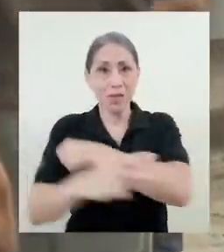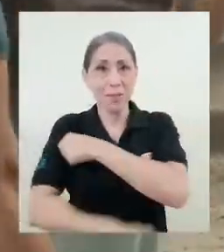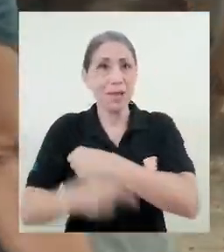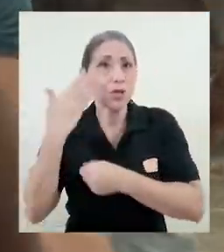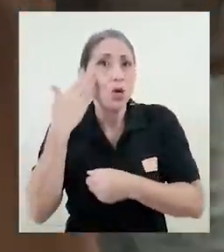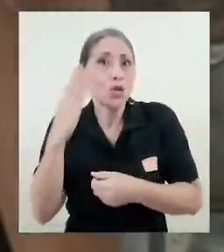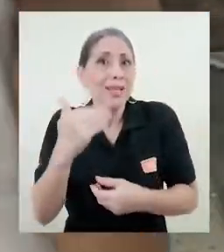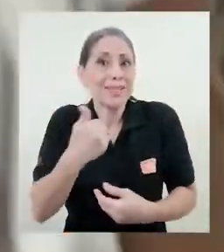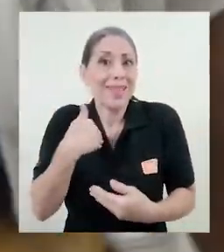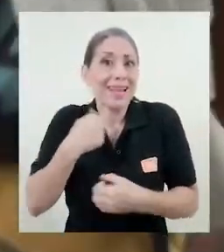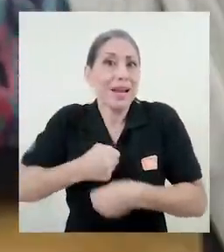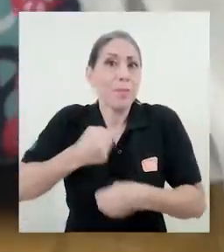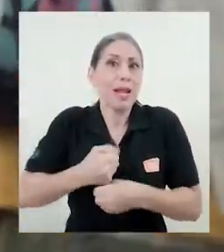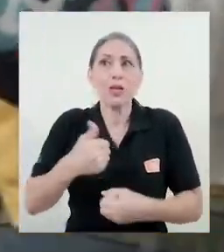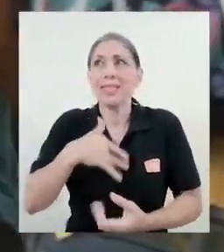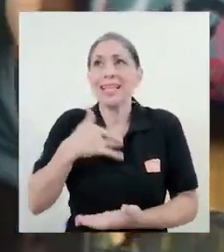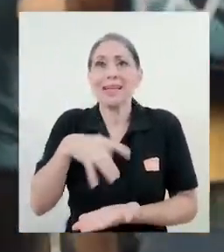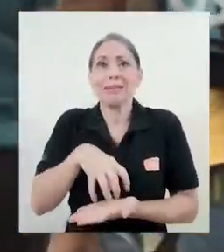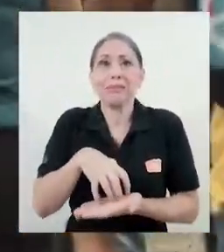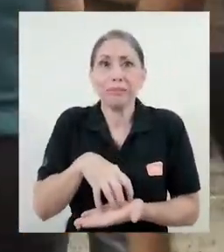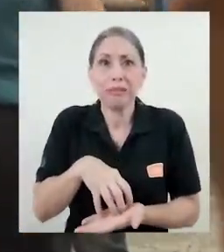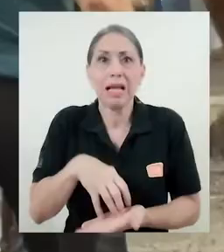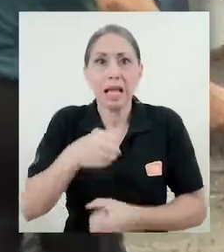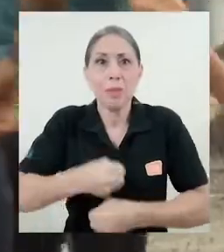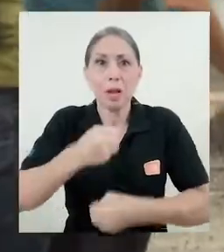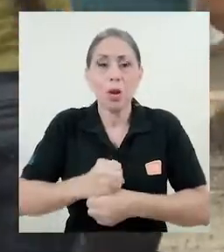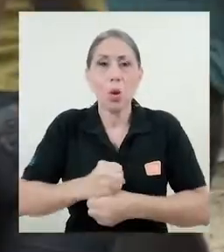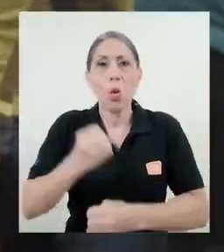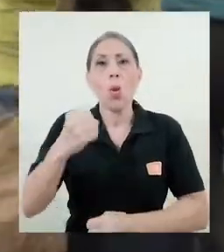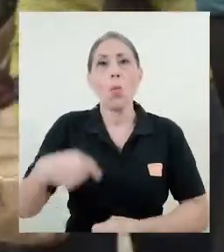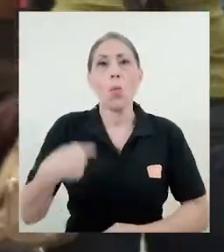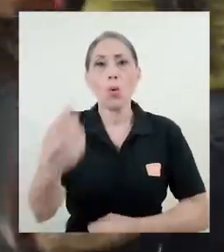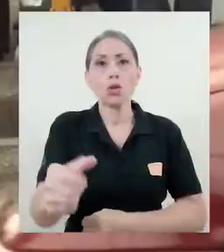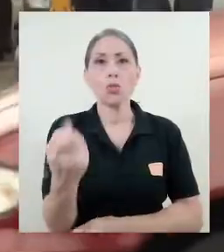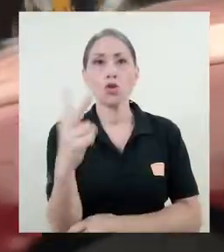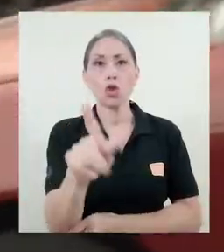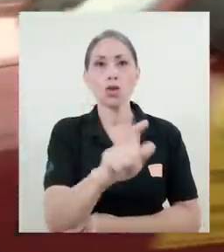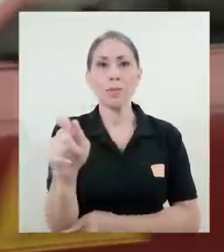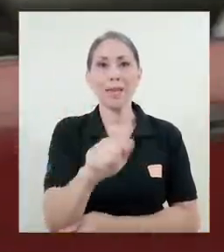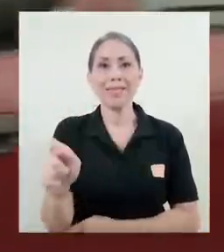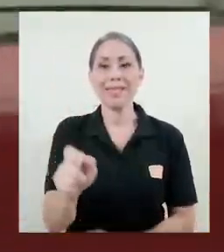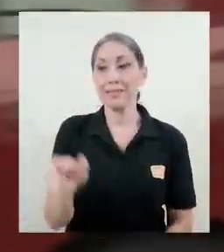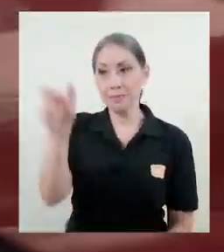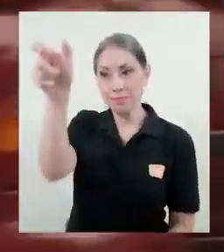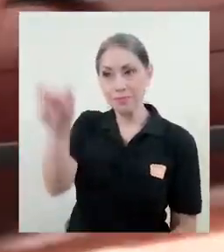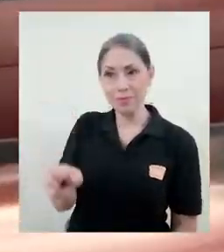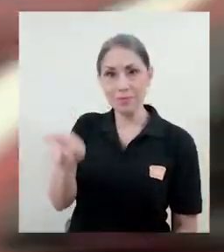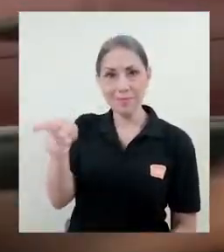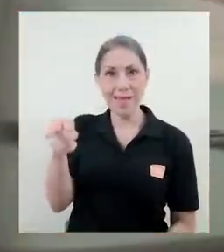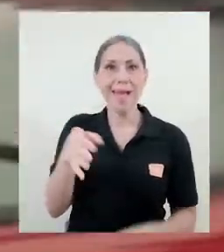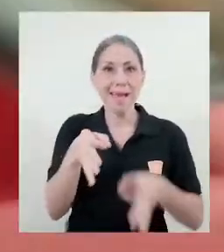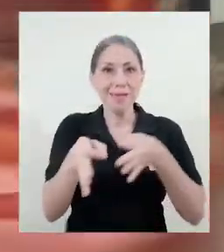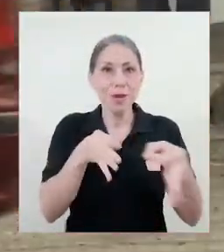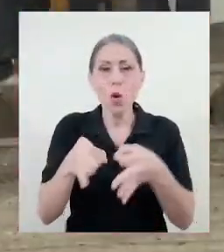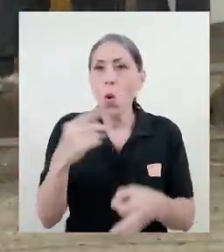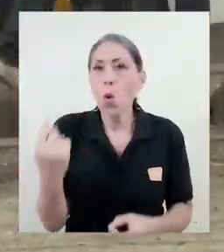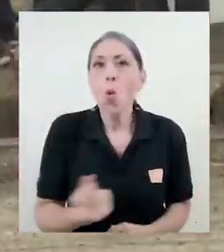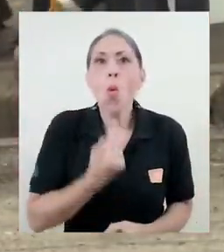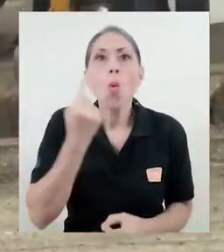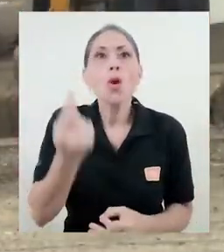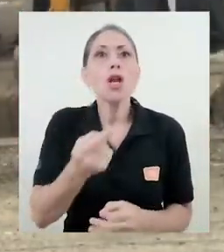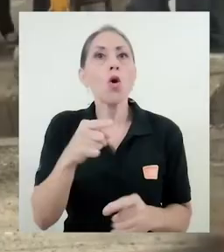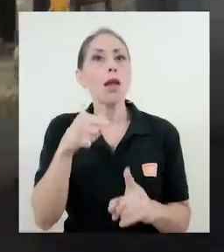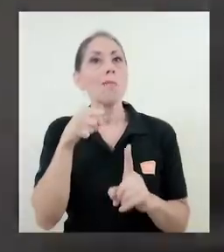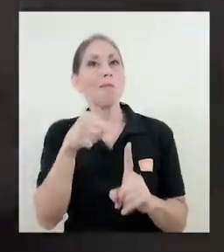siente incertidumbre sobre el empleo en los próximos 12 meses. Madrigal explicó que el único aspecto que se valoró